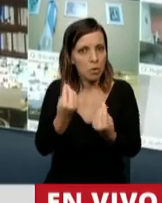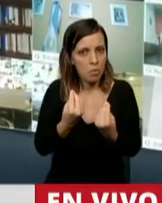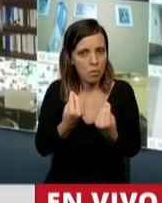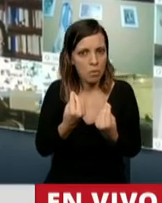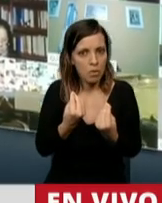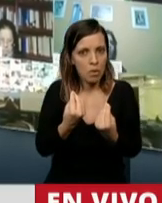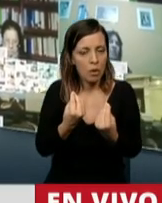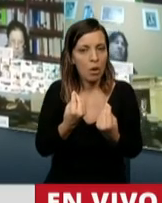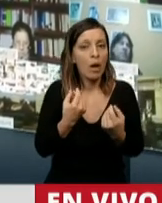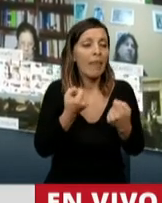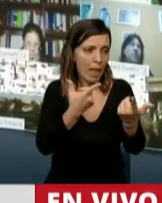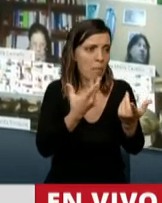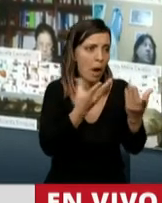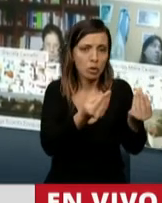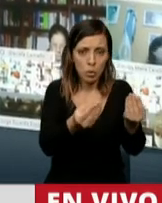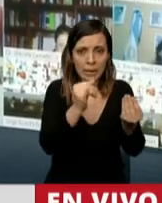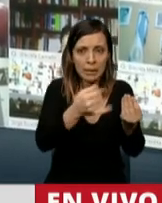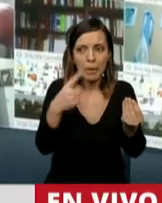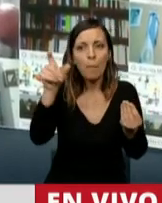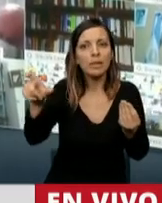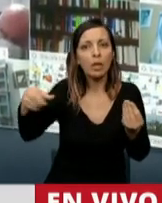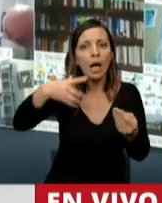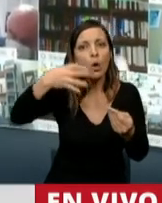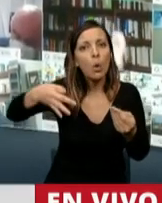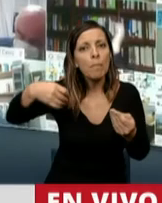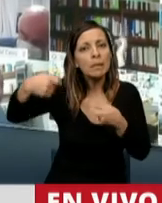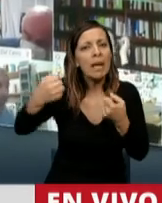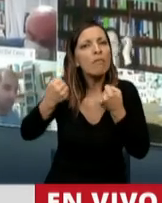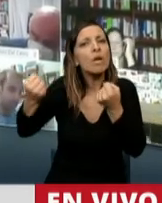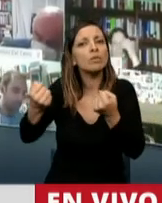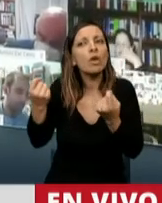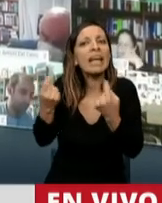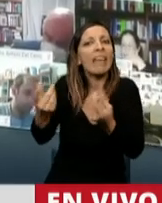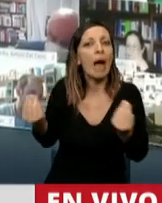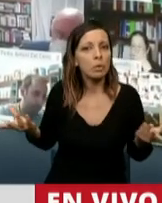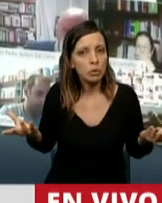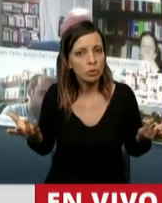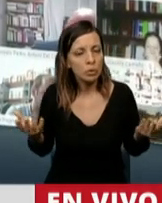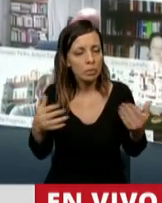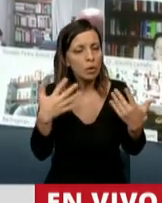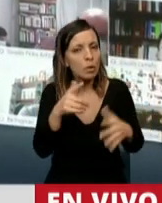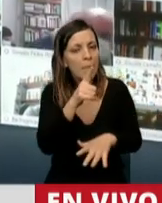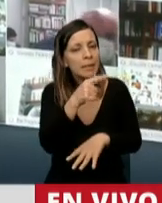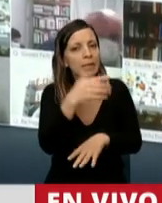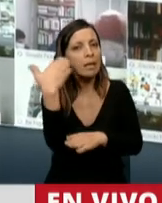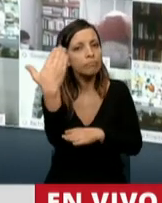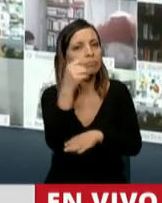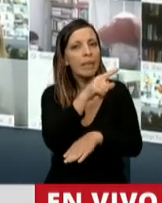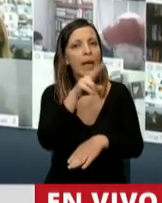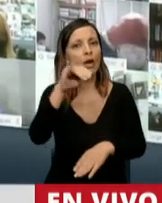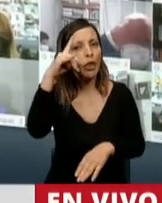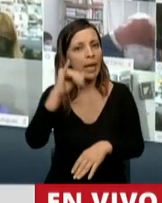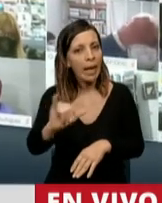a los que cumplieron? Por eso me parece que el trabajo del diputado Hugo Rodríguez fue fundamental y en eso también quiero